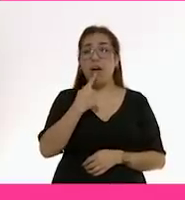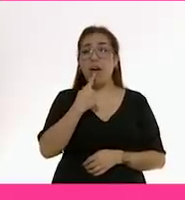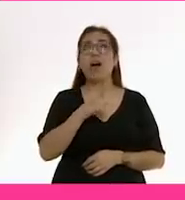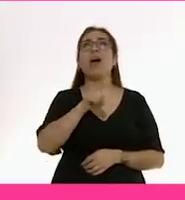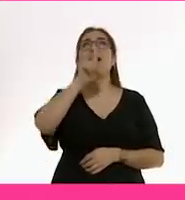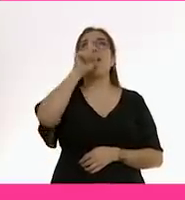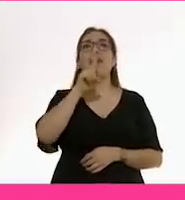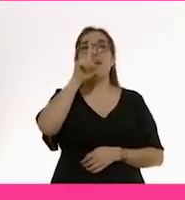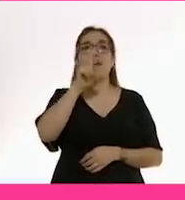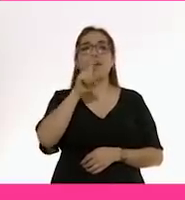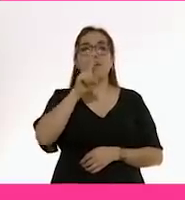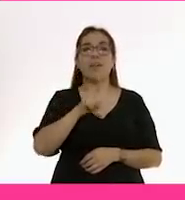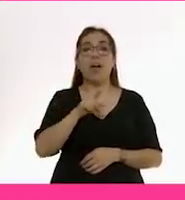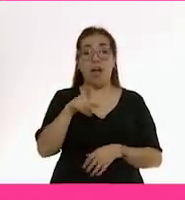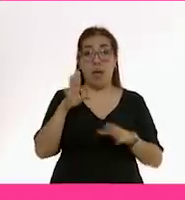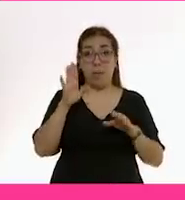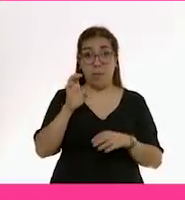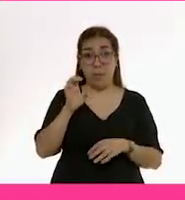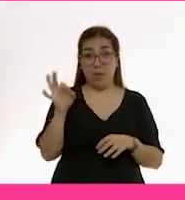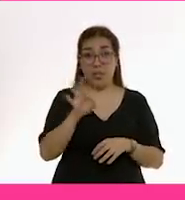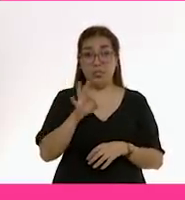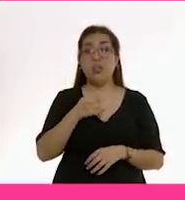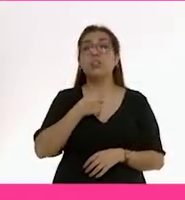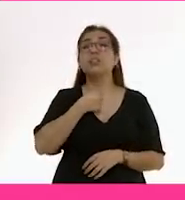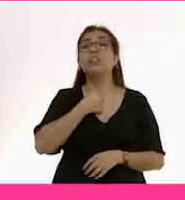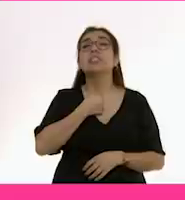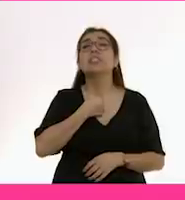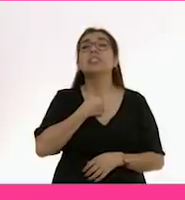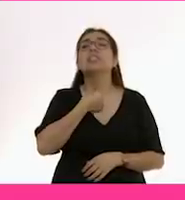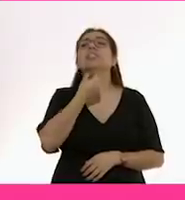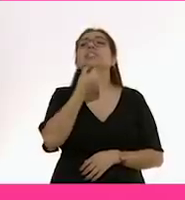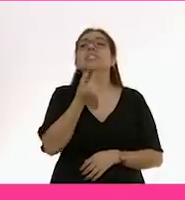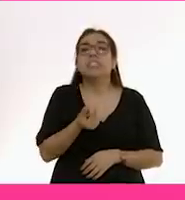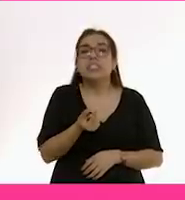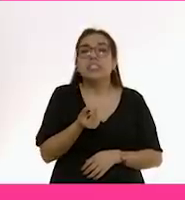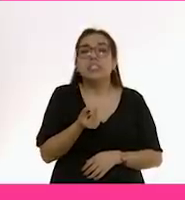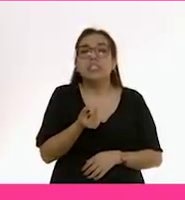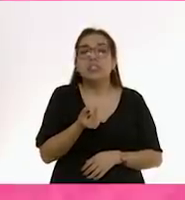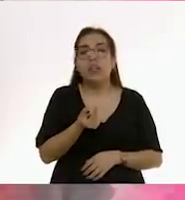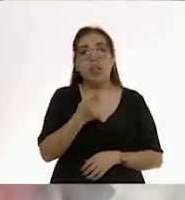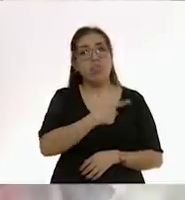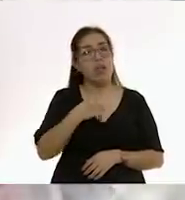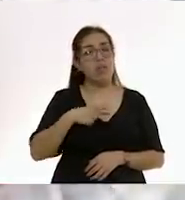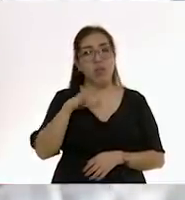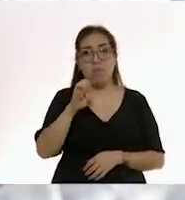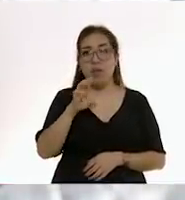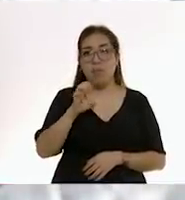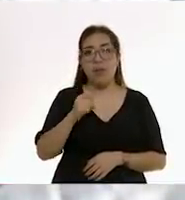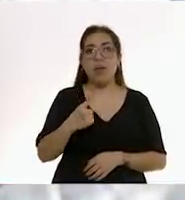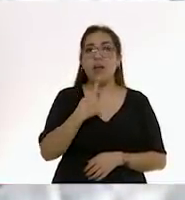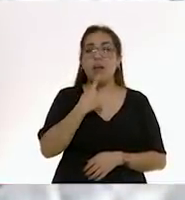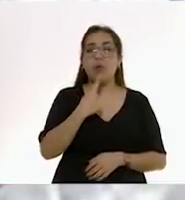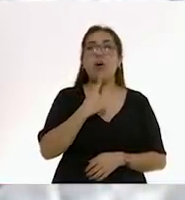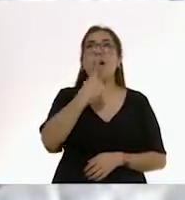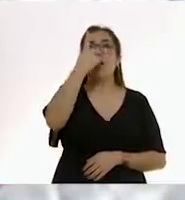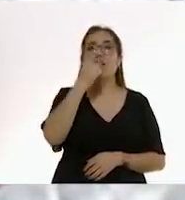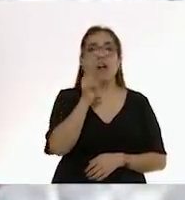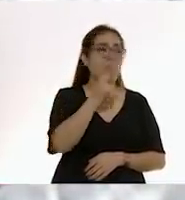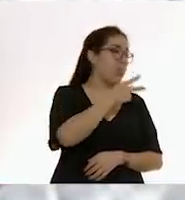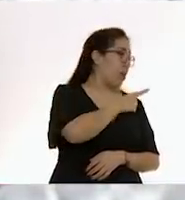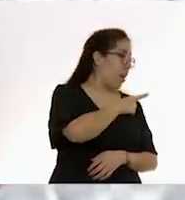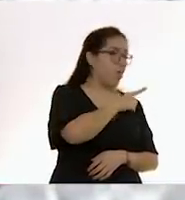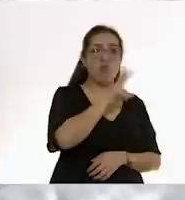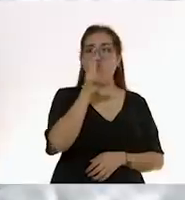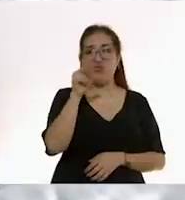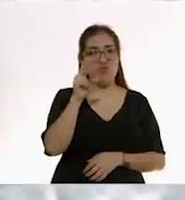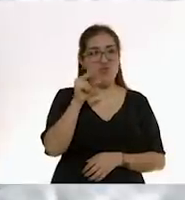Un bebé que tiene reflujo se le pone una cuña para levantarlo ligeramente pero los bebés necesitan dormir boca arriba no de lado. Un bebé